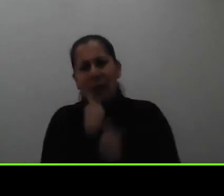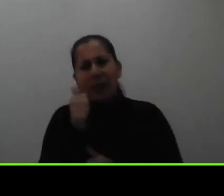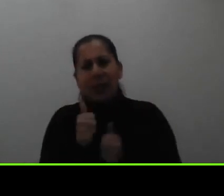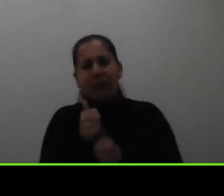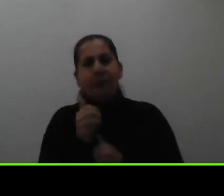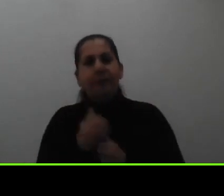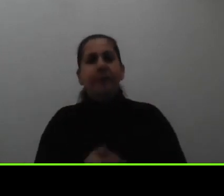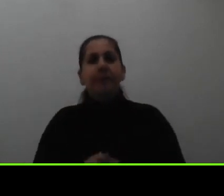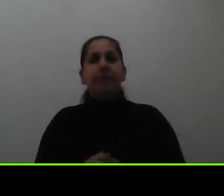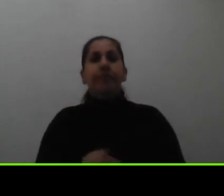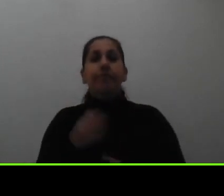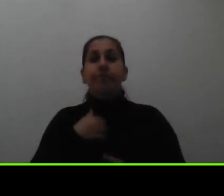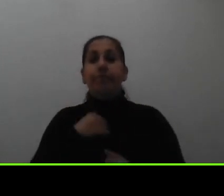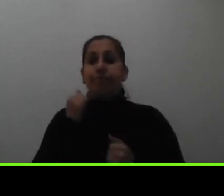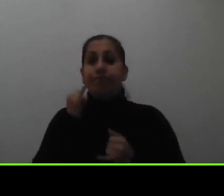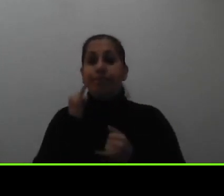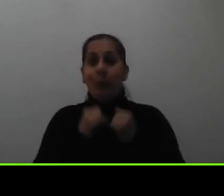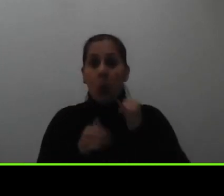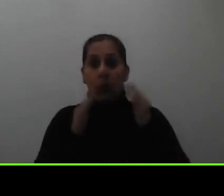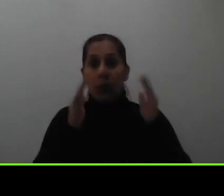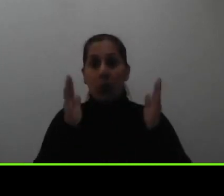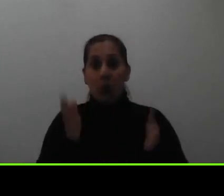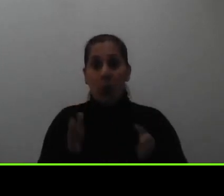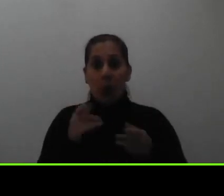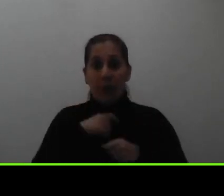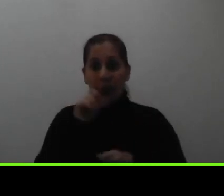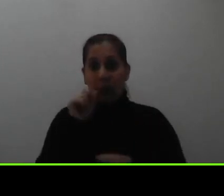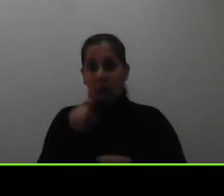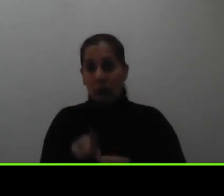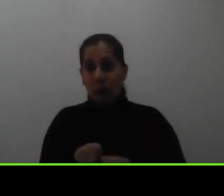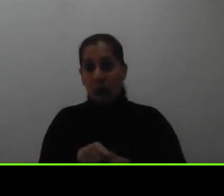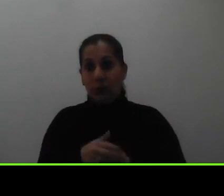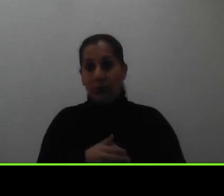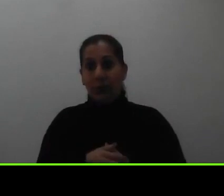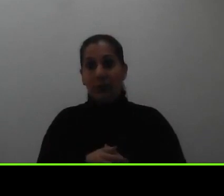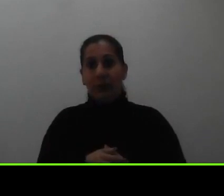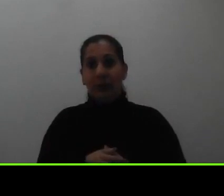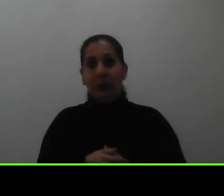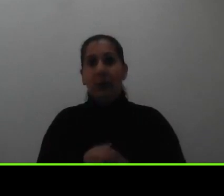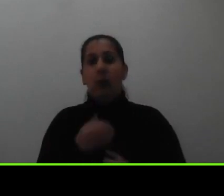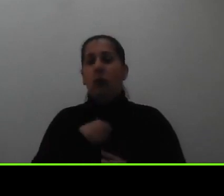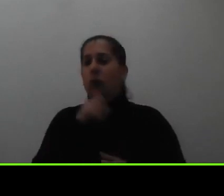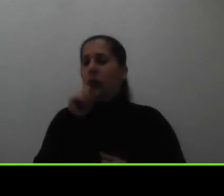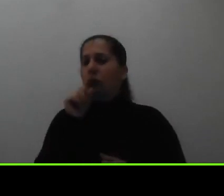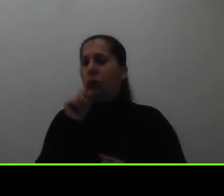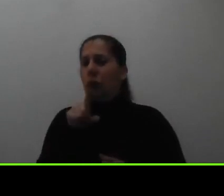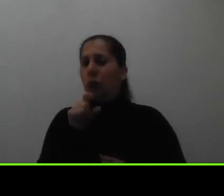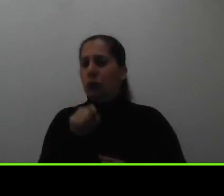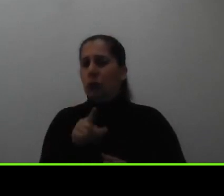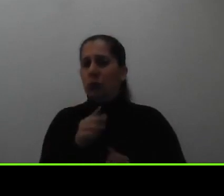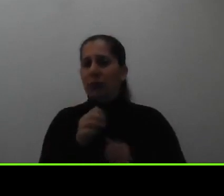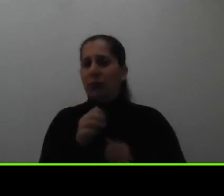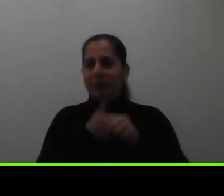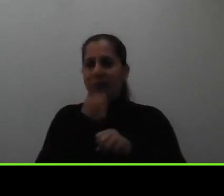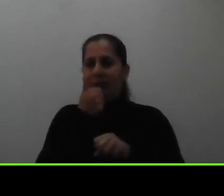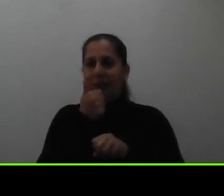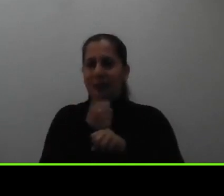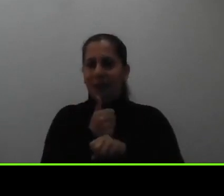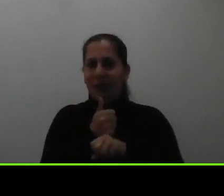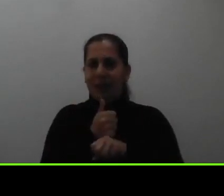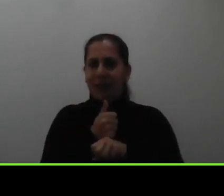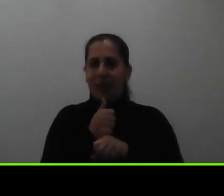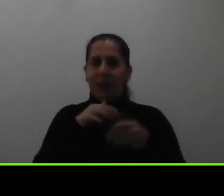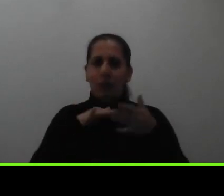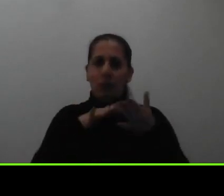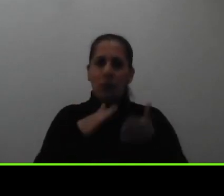vamos a hacer el último bloque de consultas y son consultas que las plantean más bien